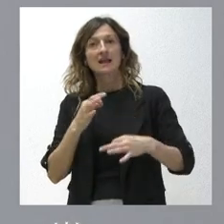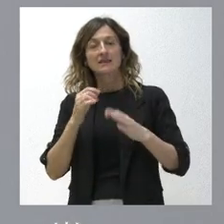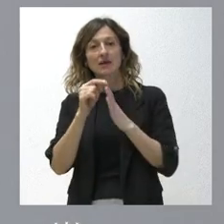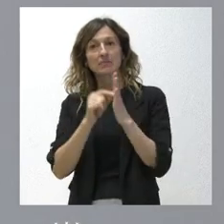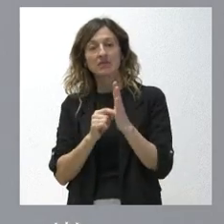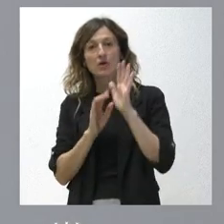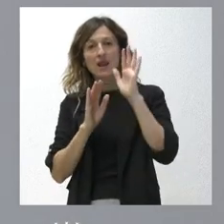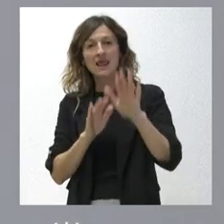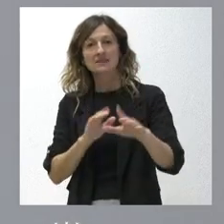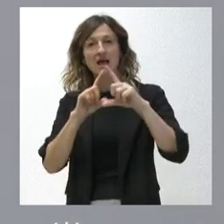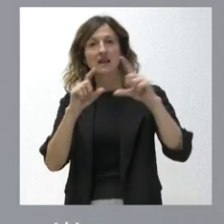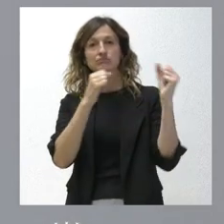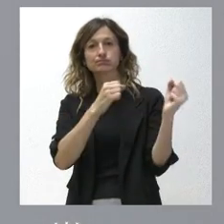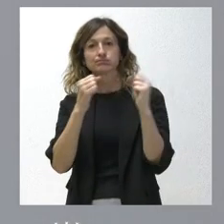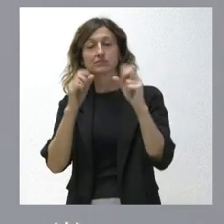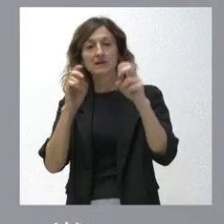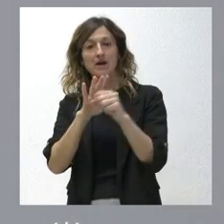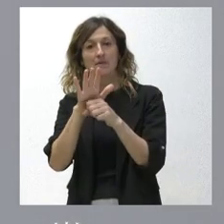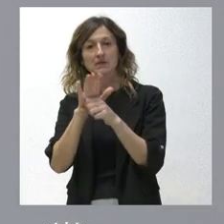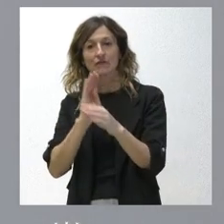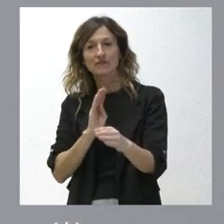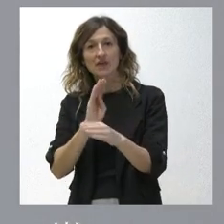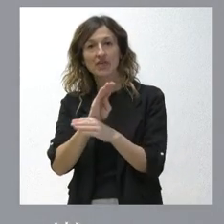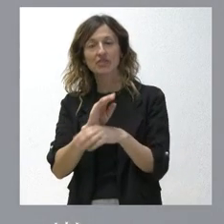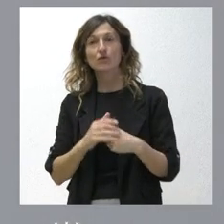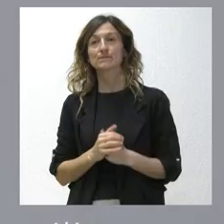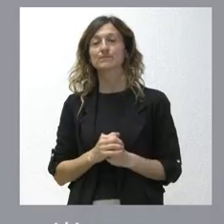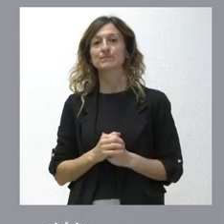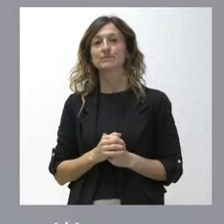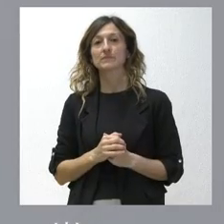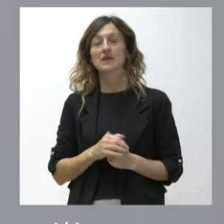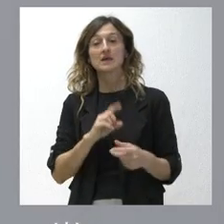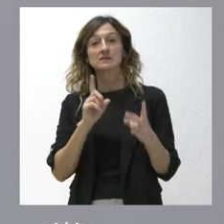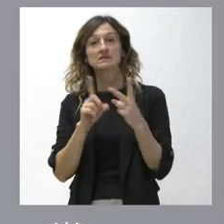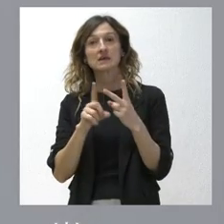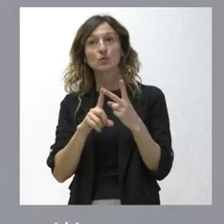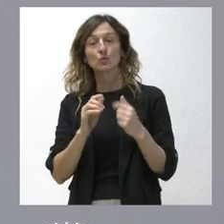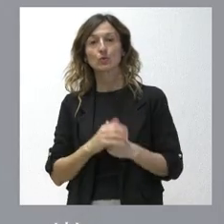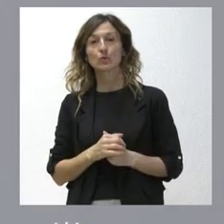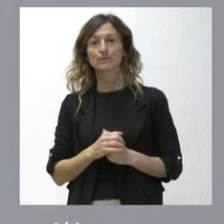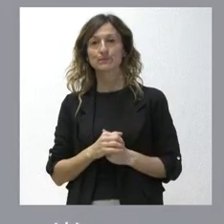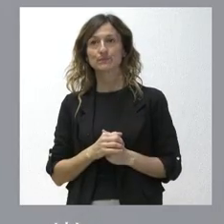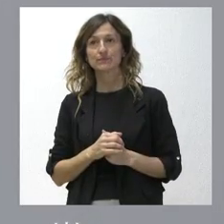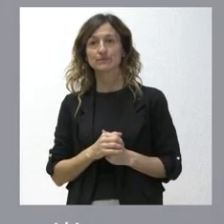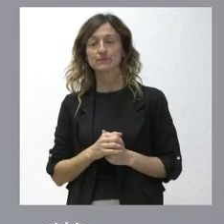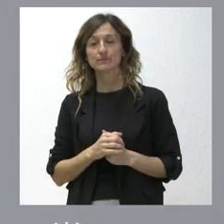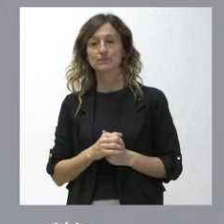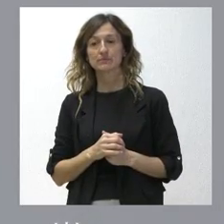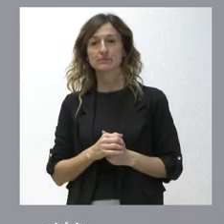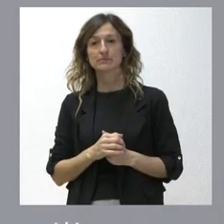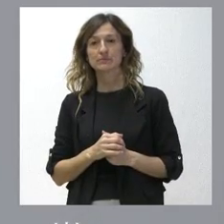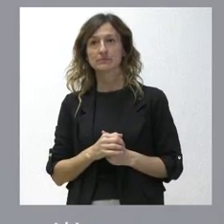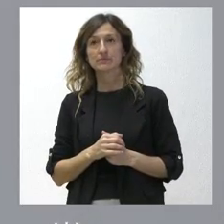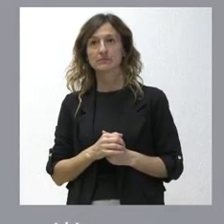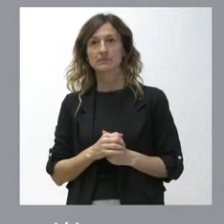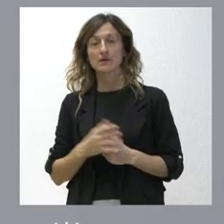lealtad institucional en el ámbito de financiación y de recursos. Segundo, el tema de la falta